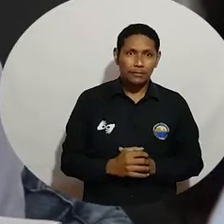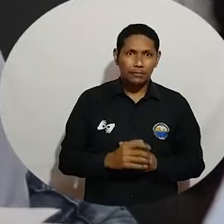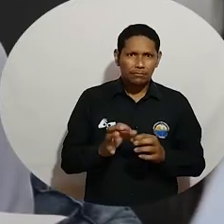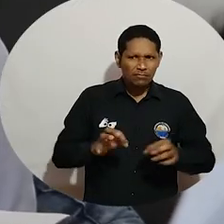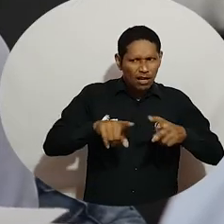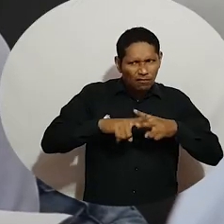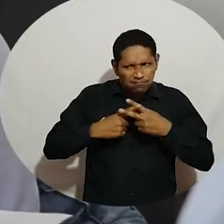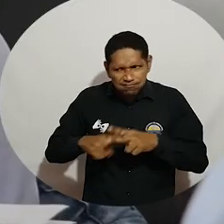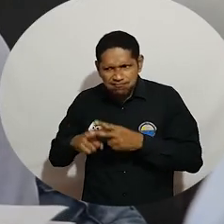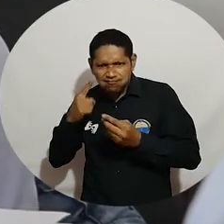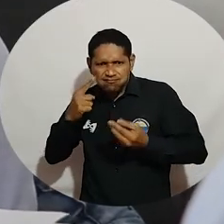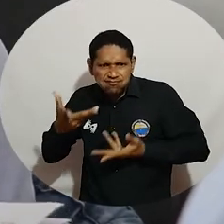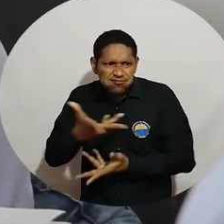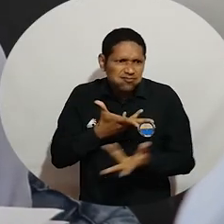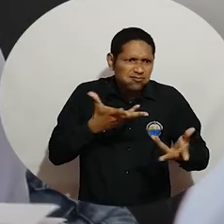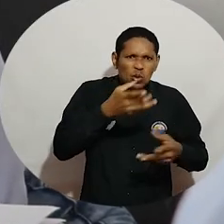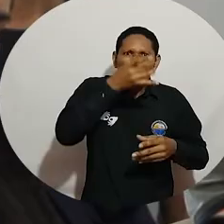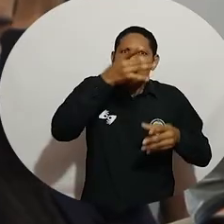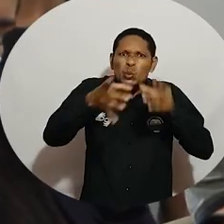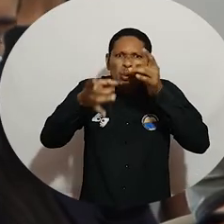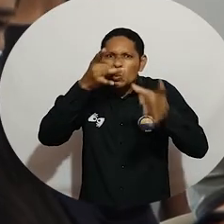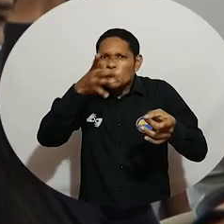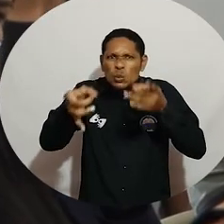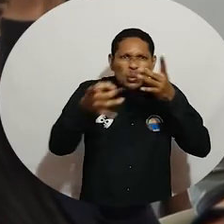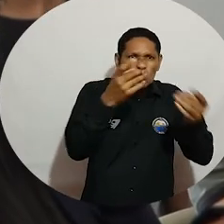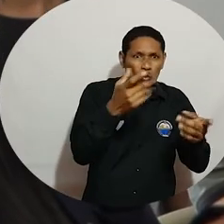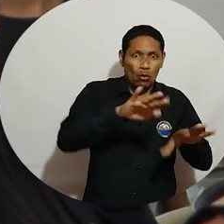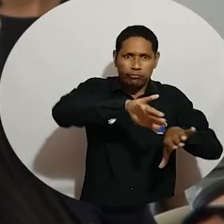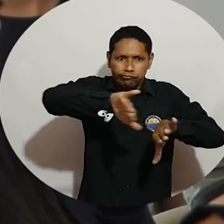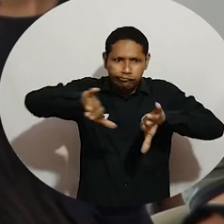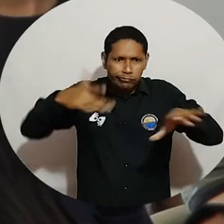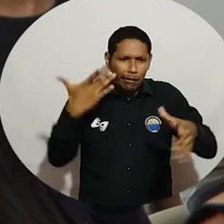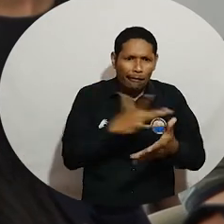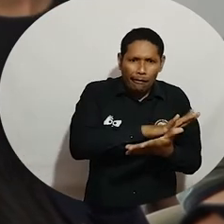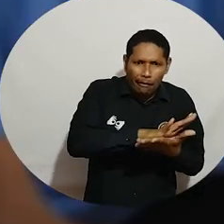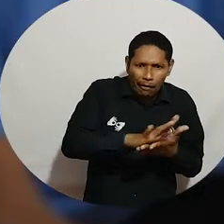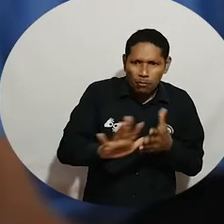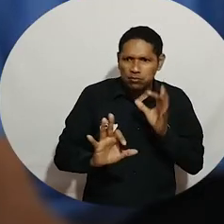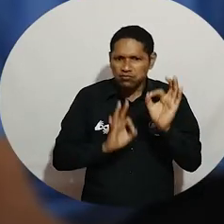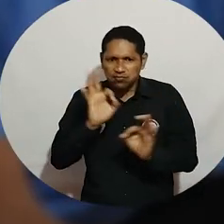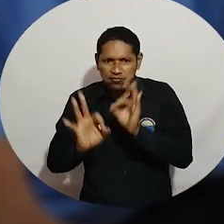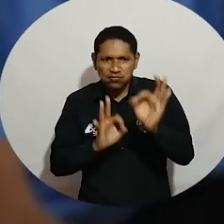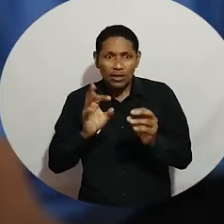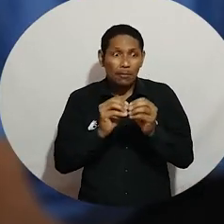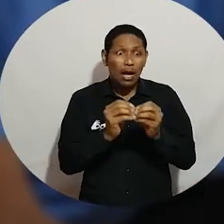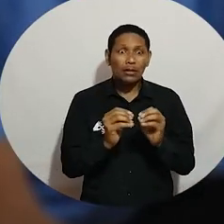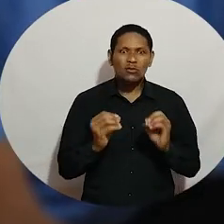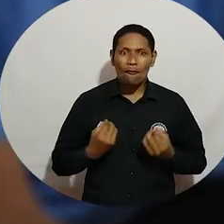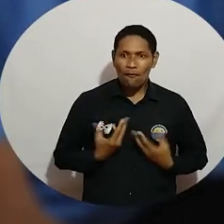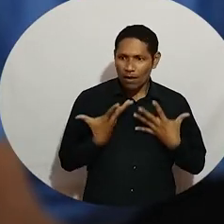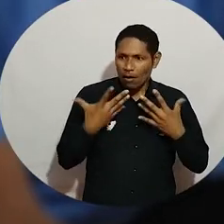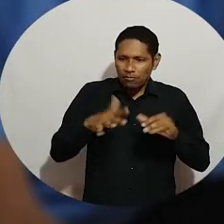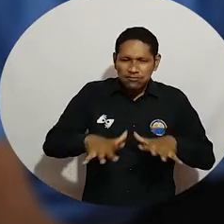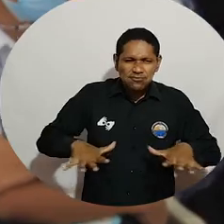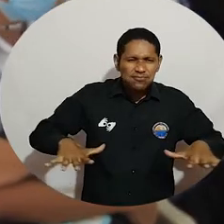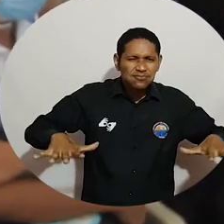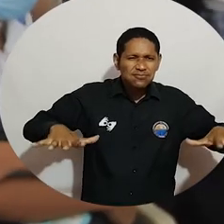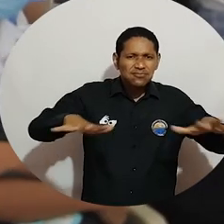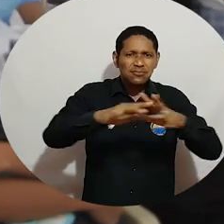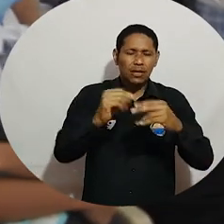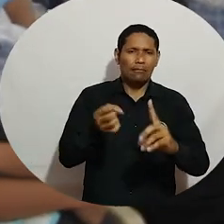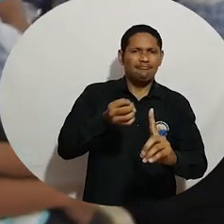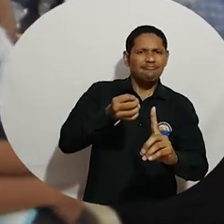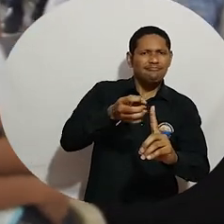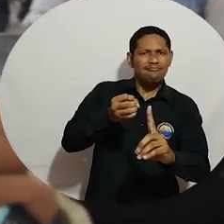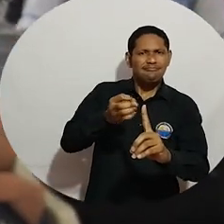herramientas transformadoras para combatir la contaminación por residuos sólidos en el ecosistema y la calidad de vida ambiental se